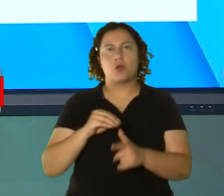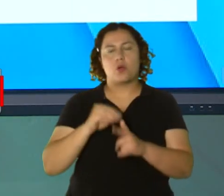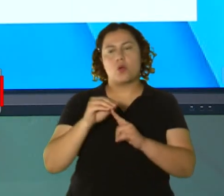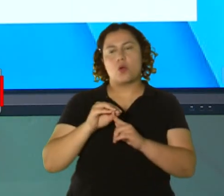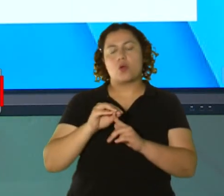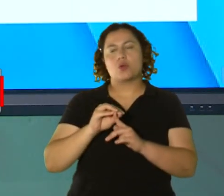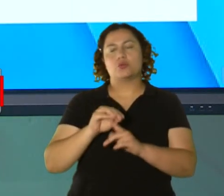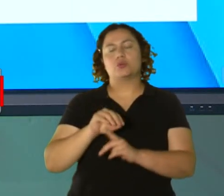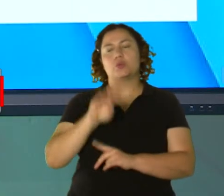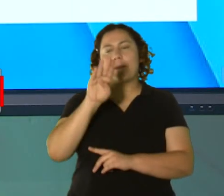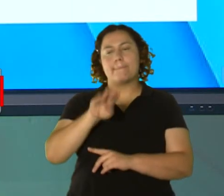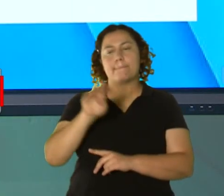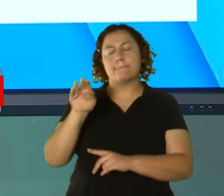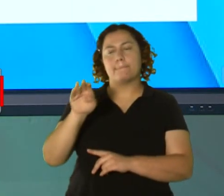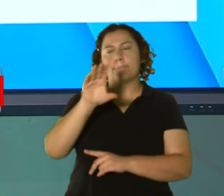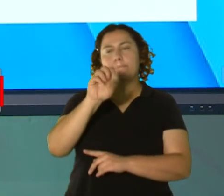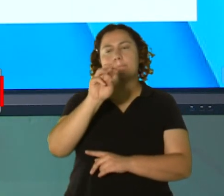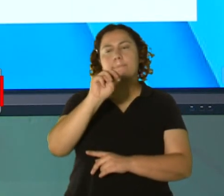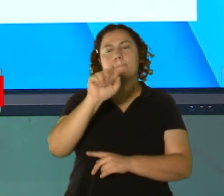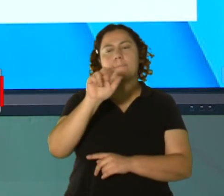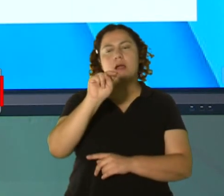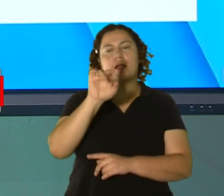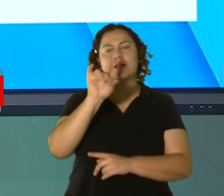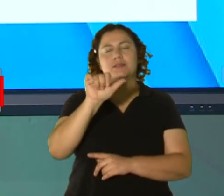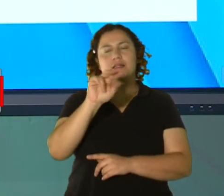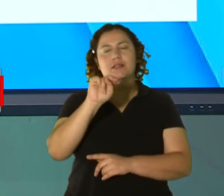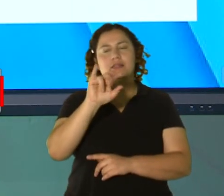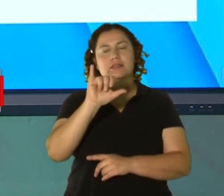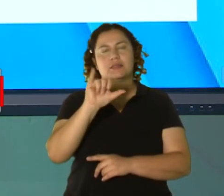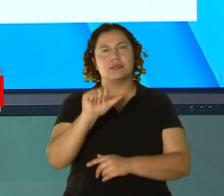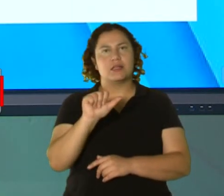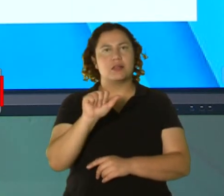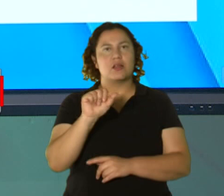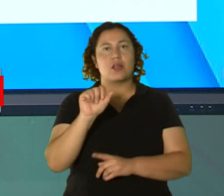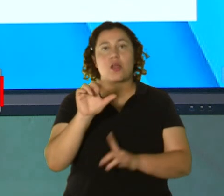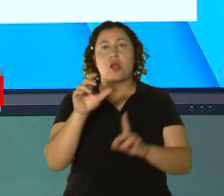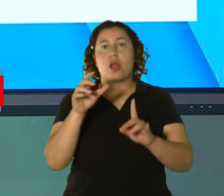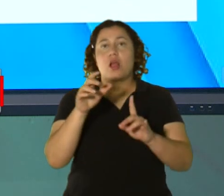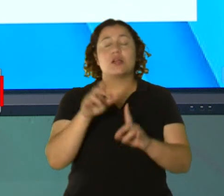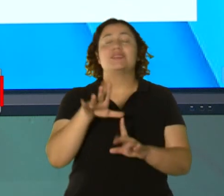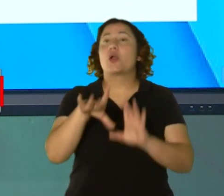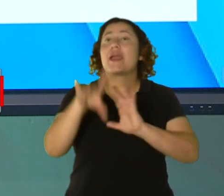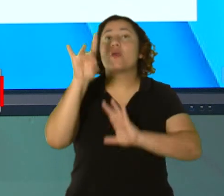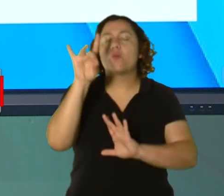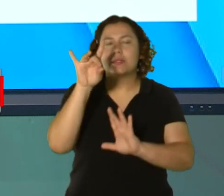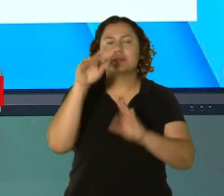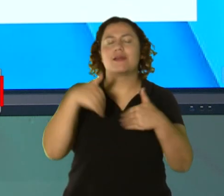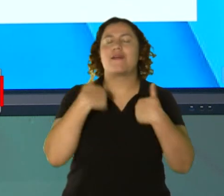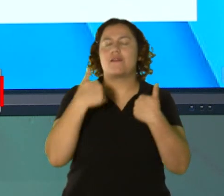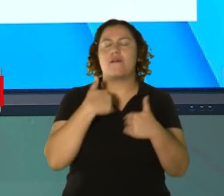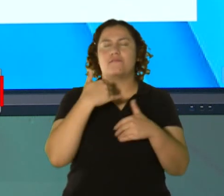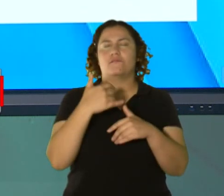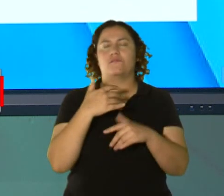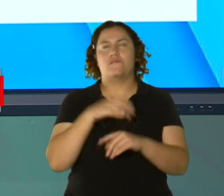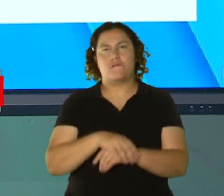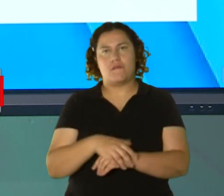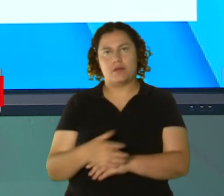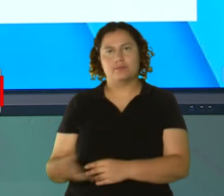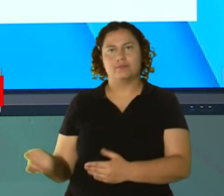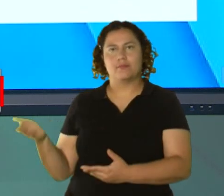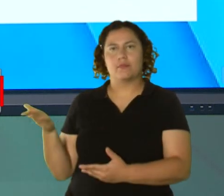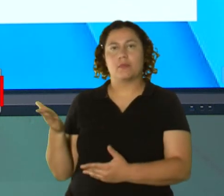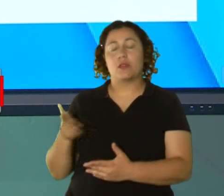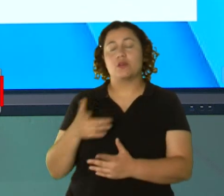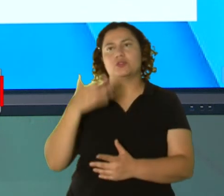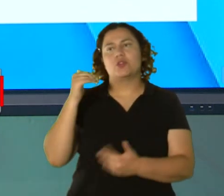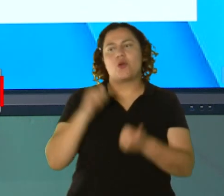Bayamón para que, pues, se logre el arresto. bien, no, el arresto no es que se encuentre a este joven. Lo que pasa es que, como